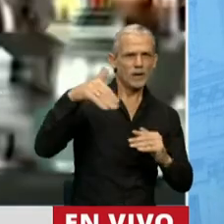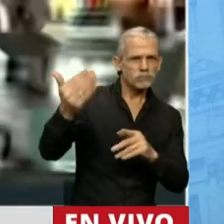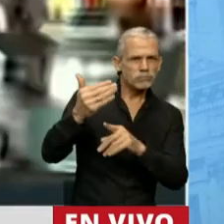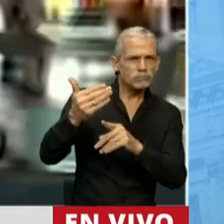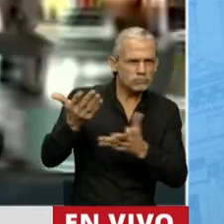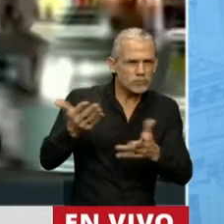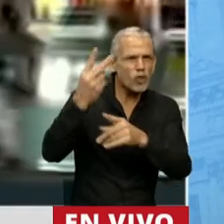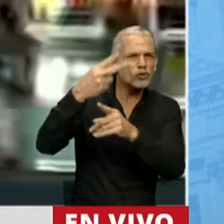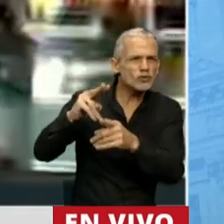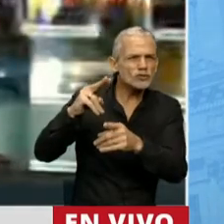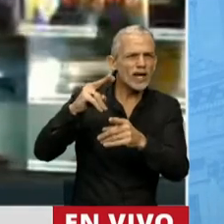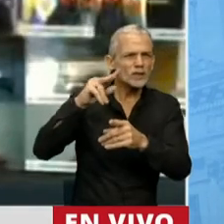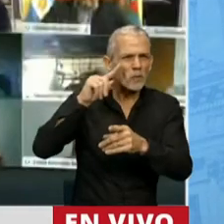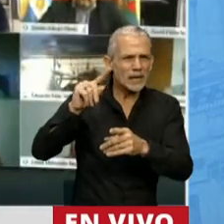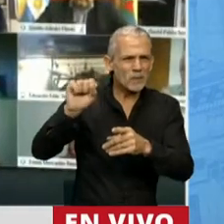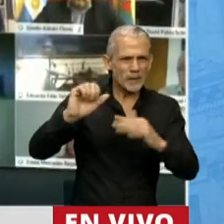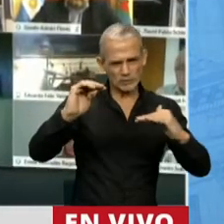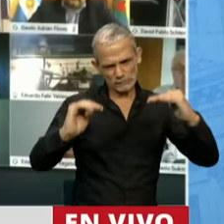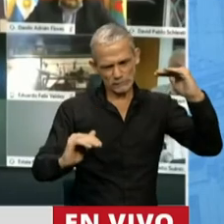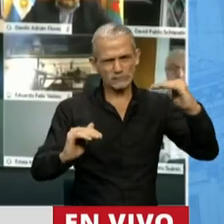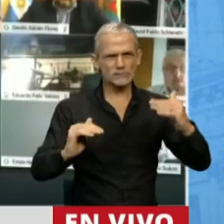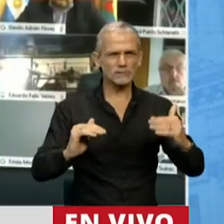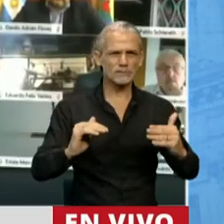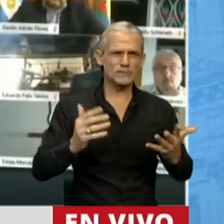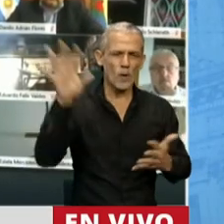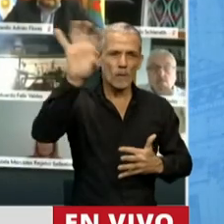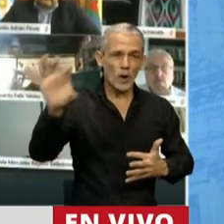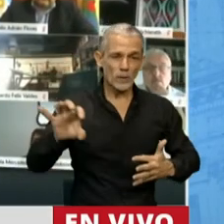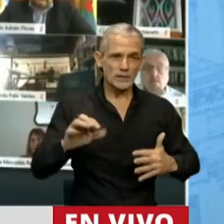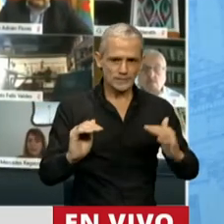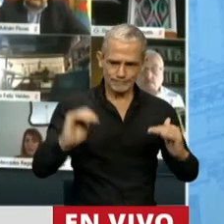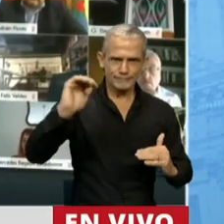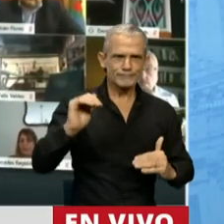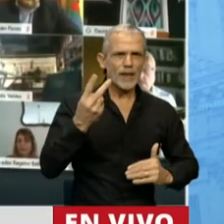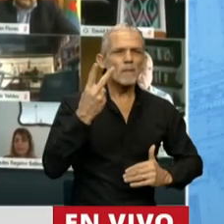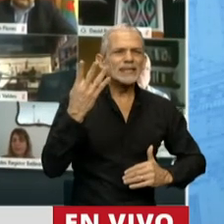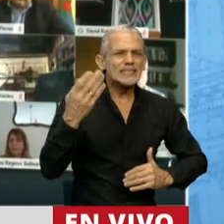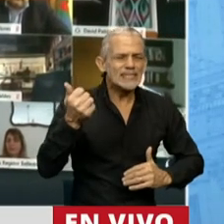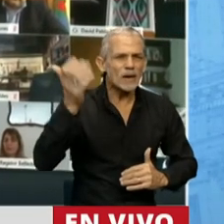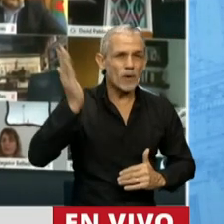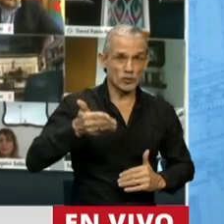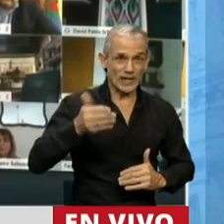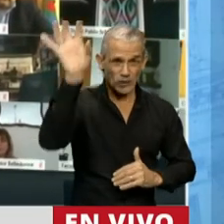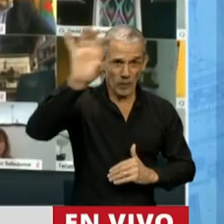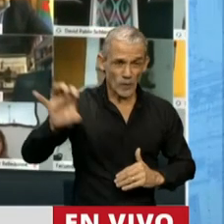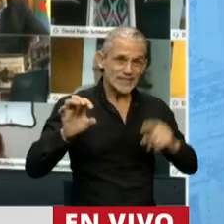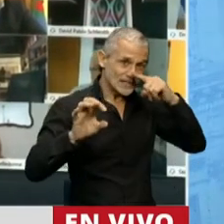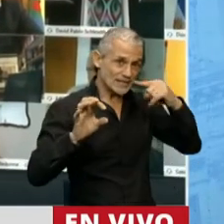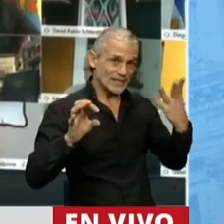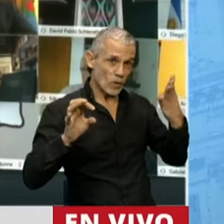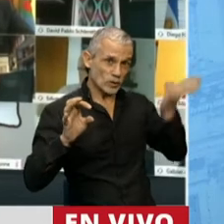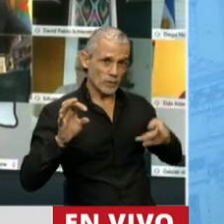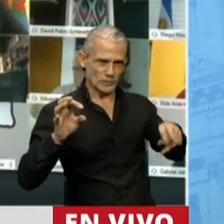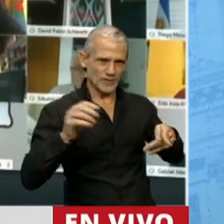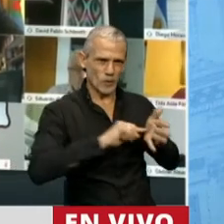que quedan en el interior. La proporción está ahora 26% en el interior y 74%